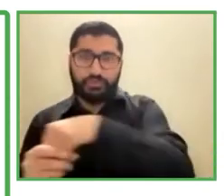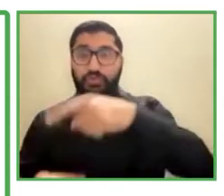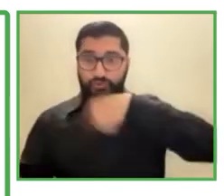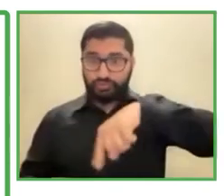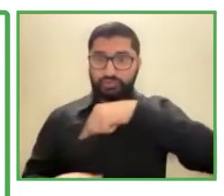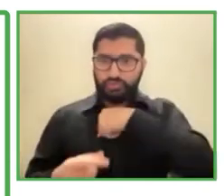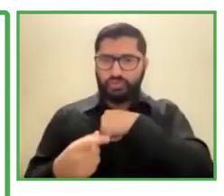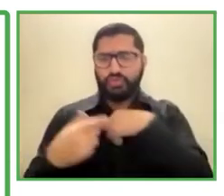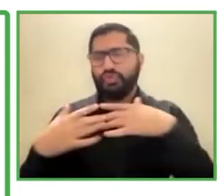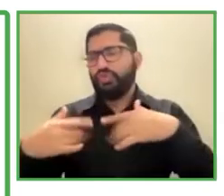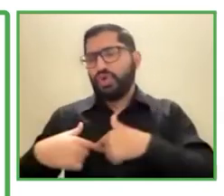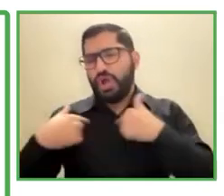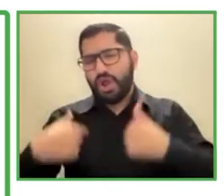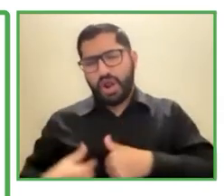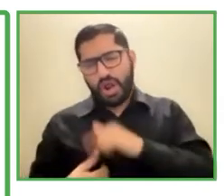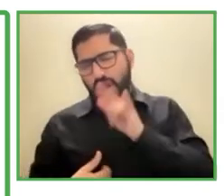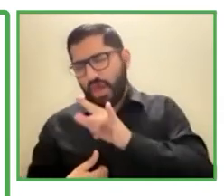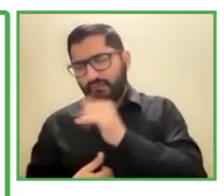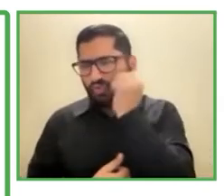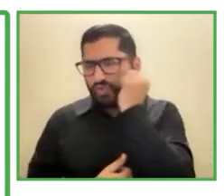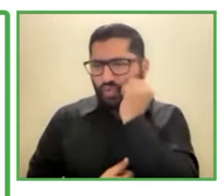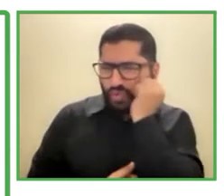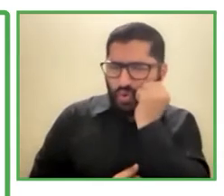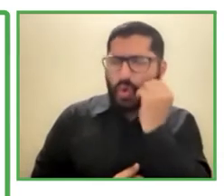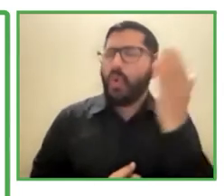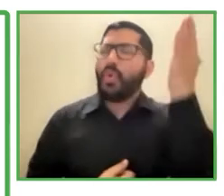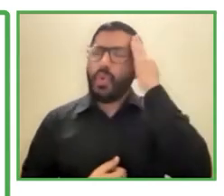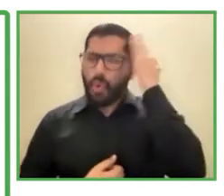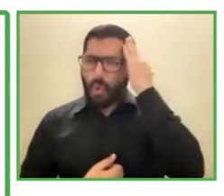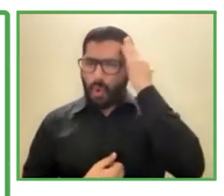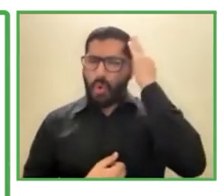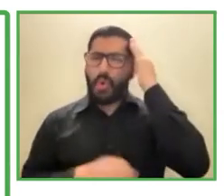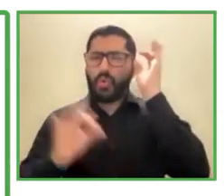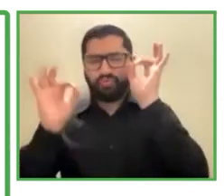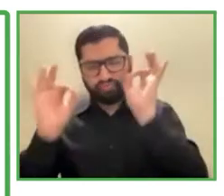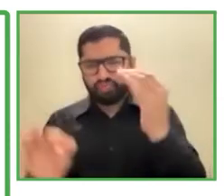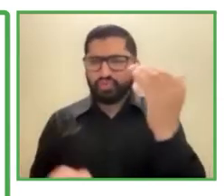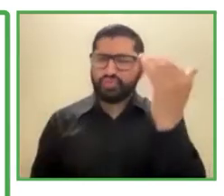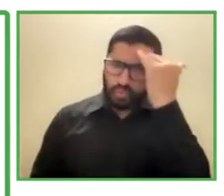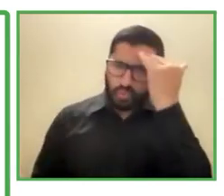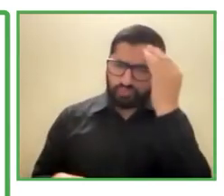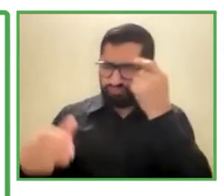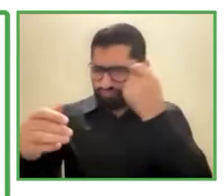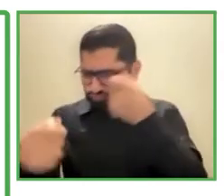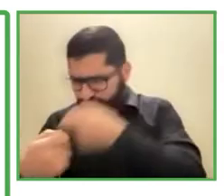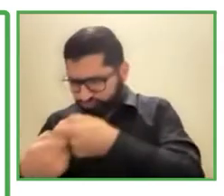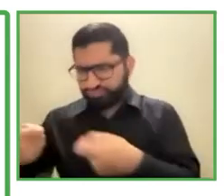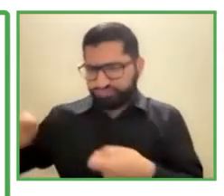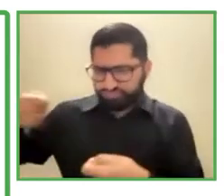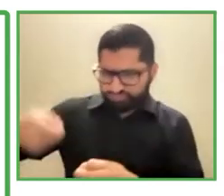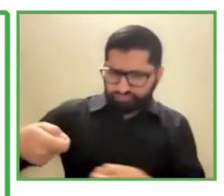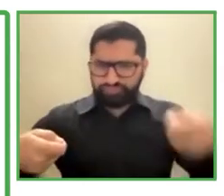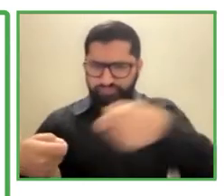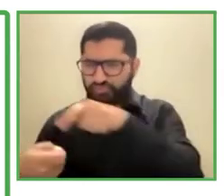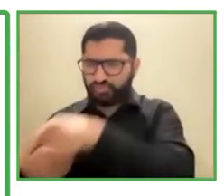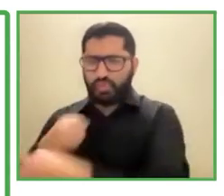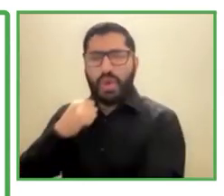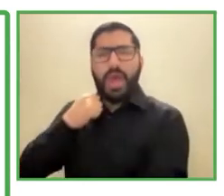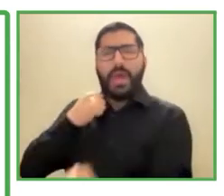¿no es cierto?, ser mucho más sensible a las personas para aceptar nuevas personas con discapacidad.